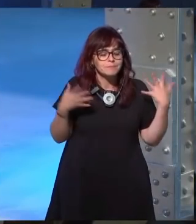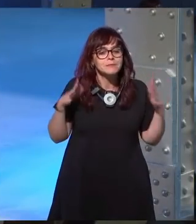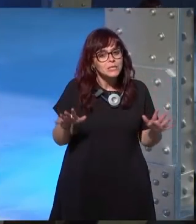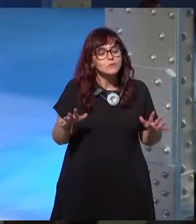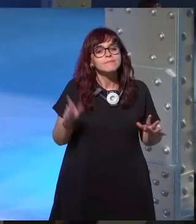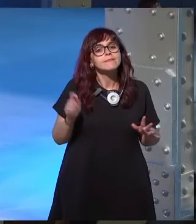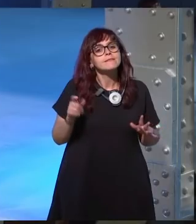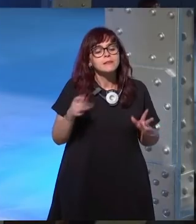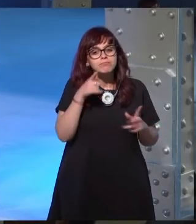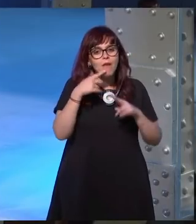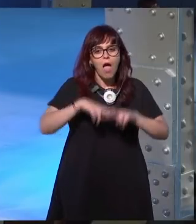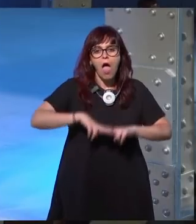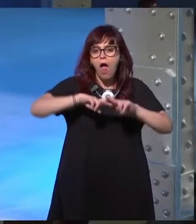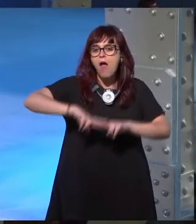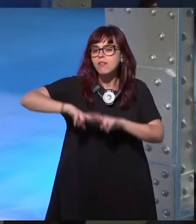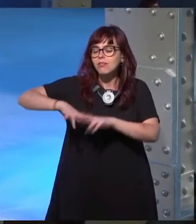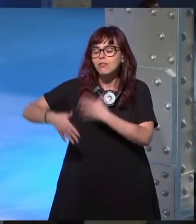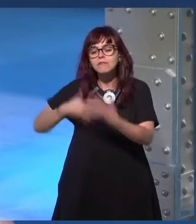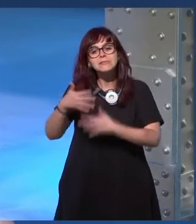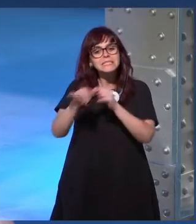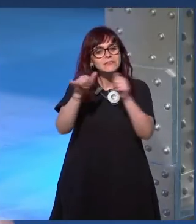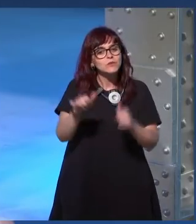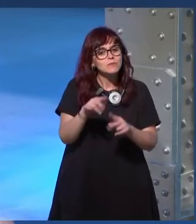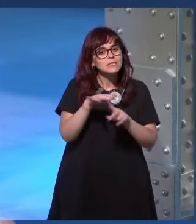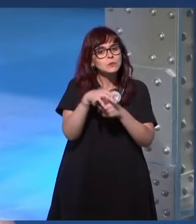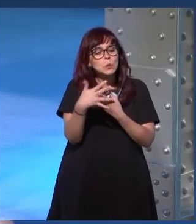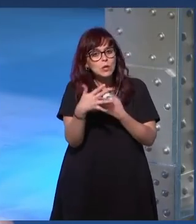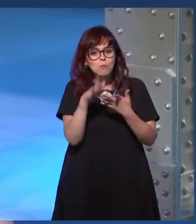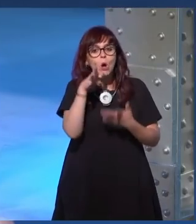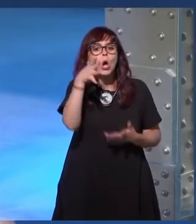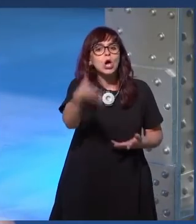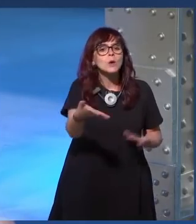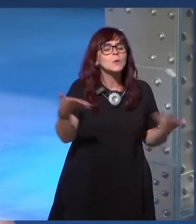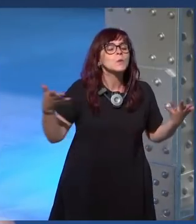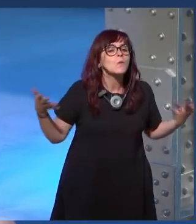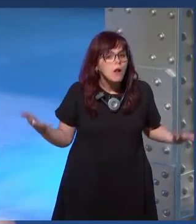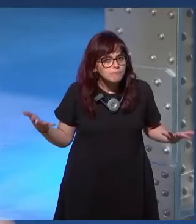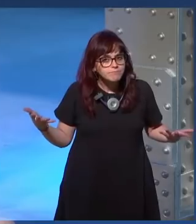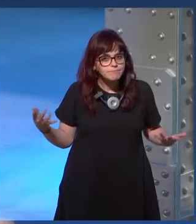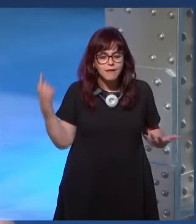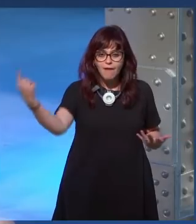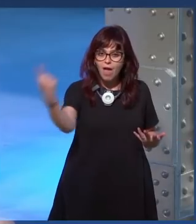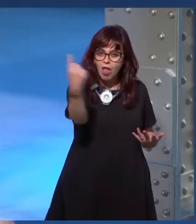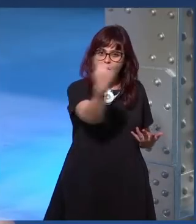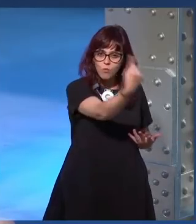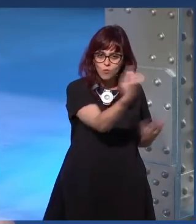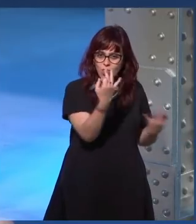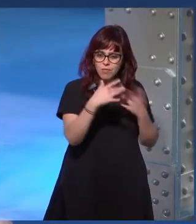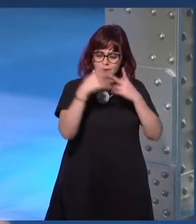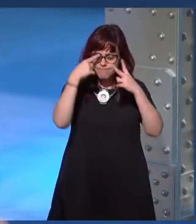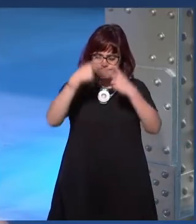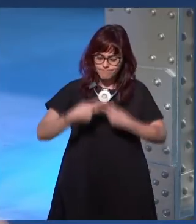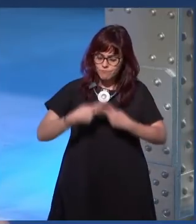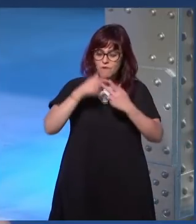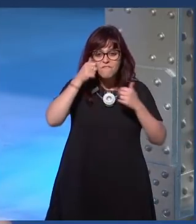el analizar un poco cuál es la razón para ti hay una